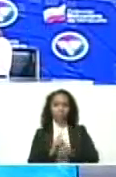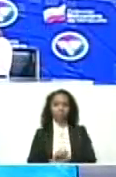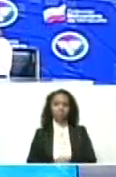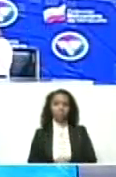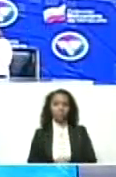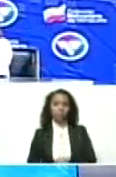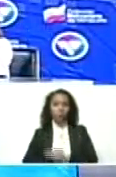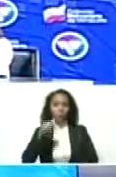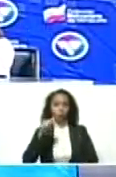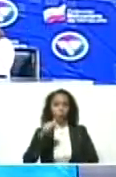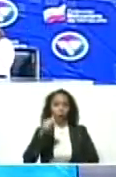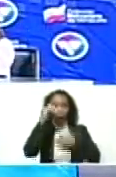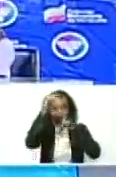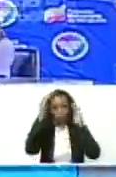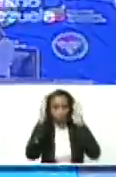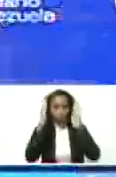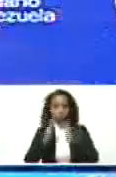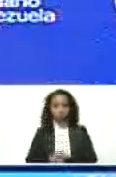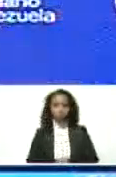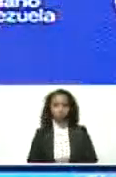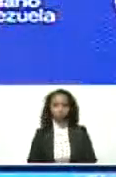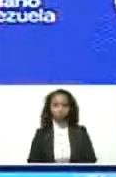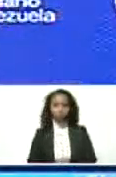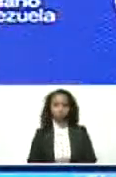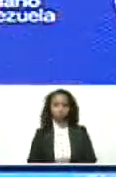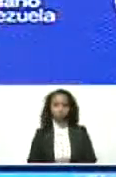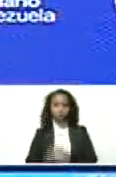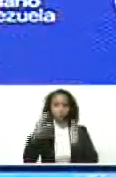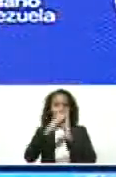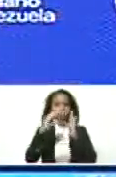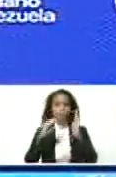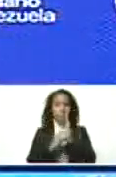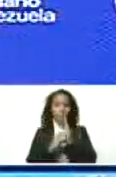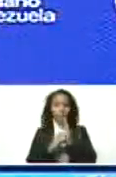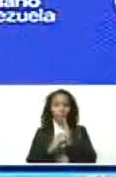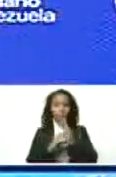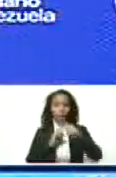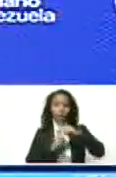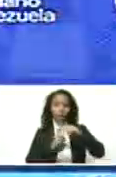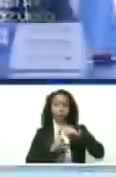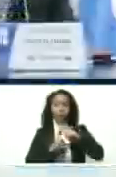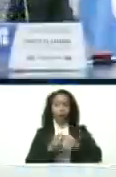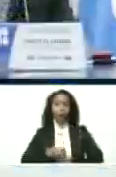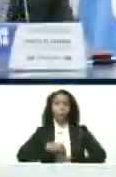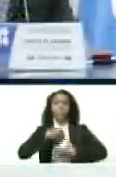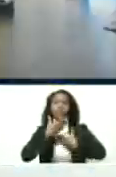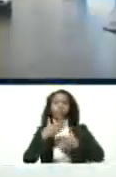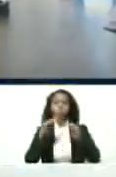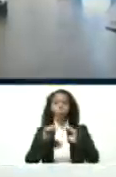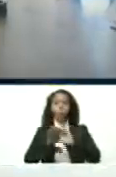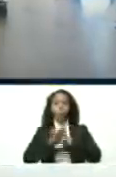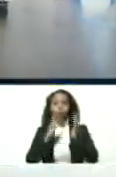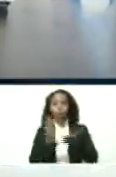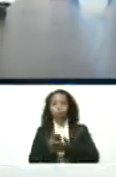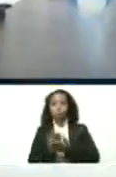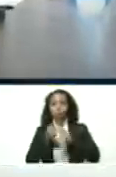oído, la OPEC Plus es una de las expresiones del mundo multipolar,